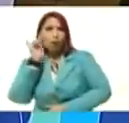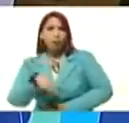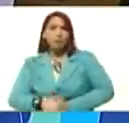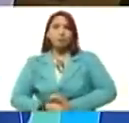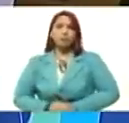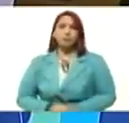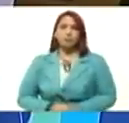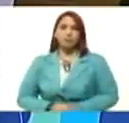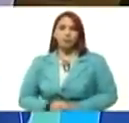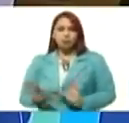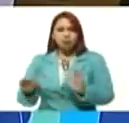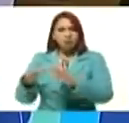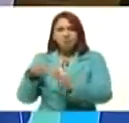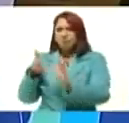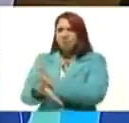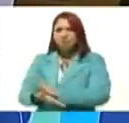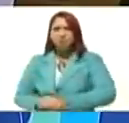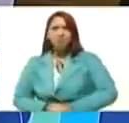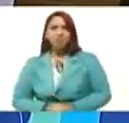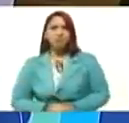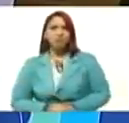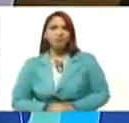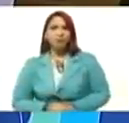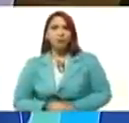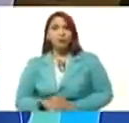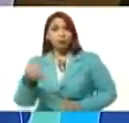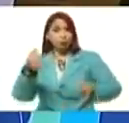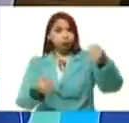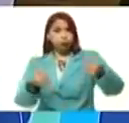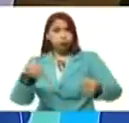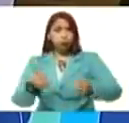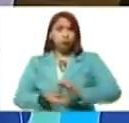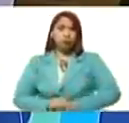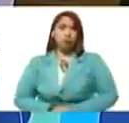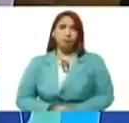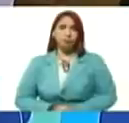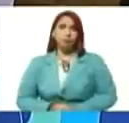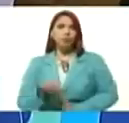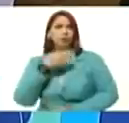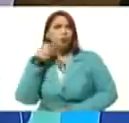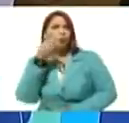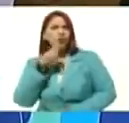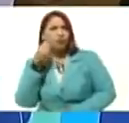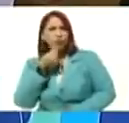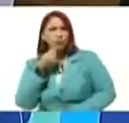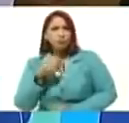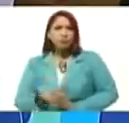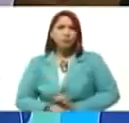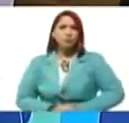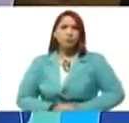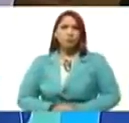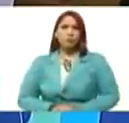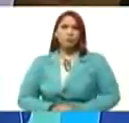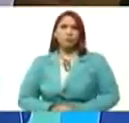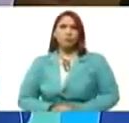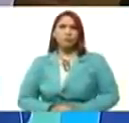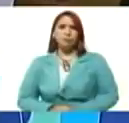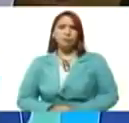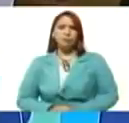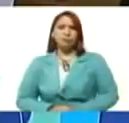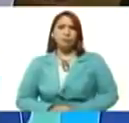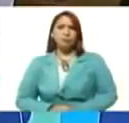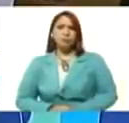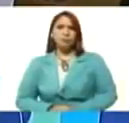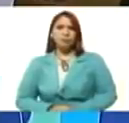sector transporte, de la juventud, de los movimientos